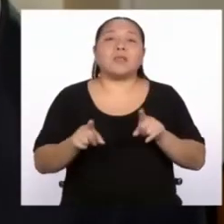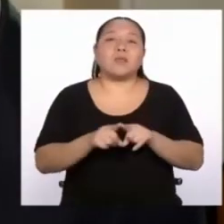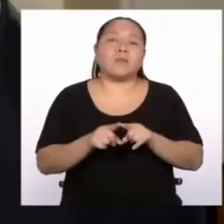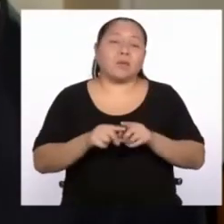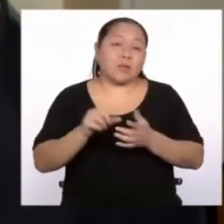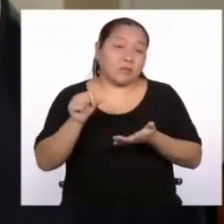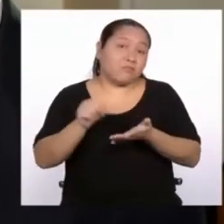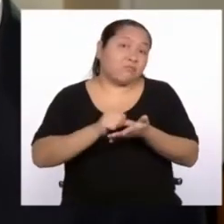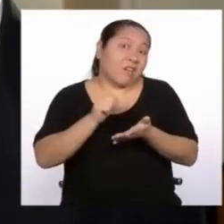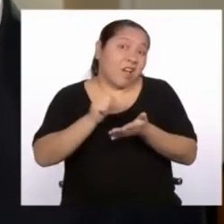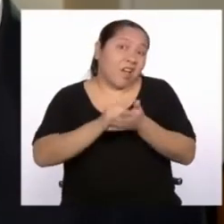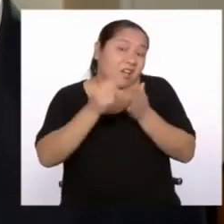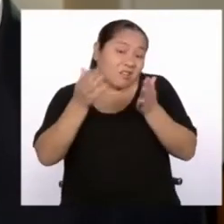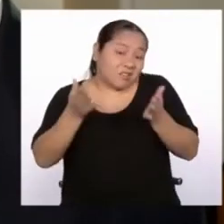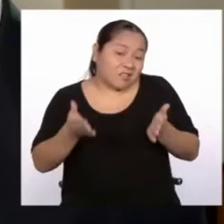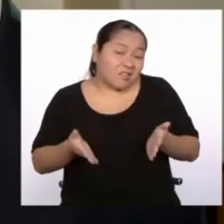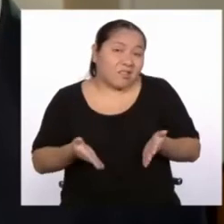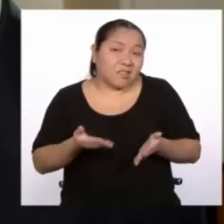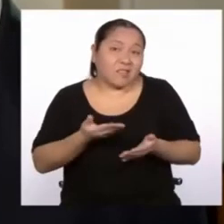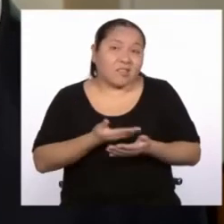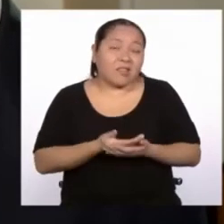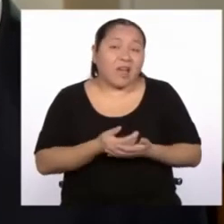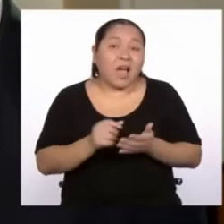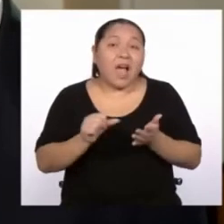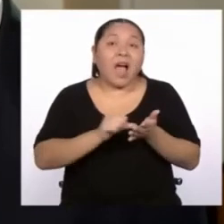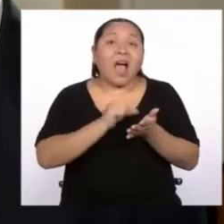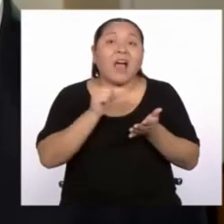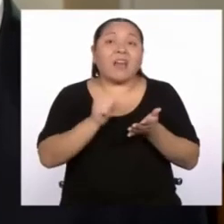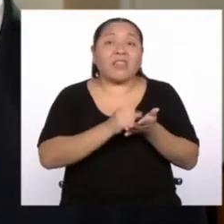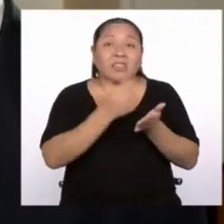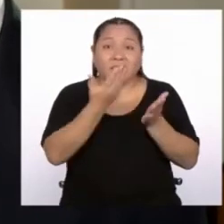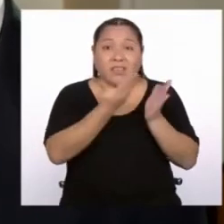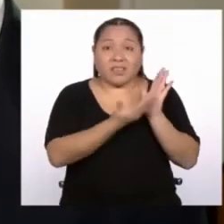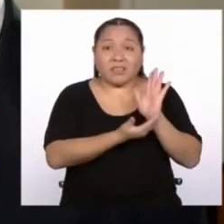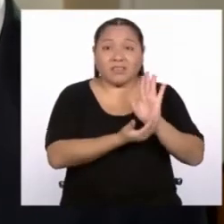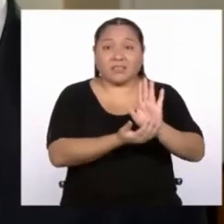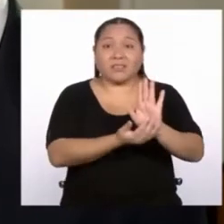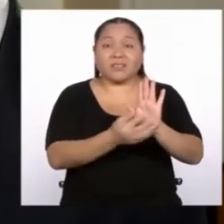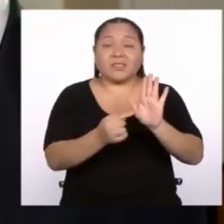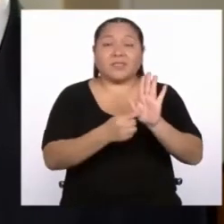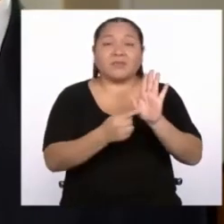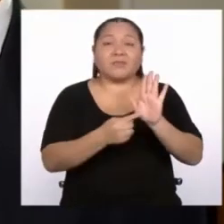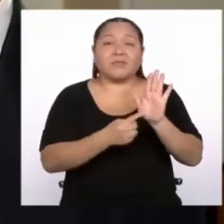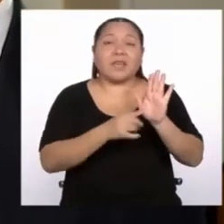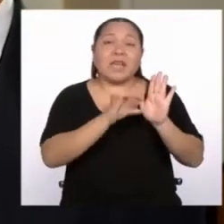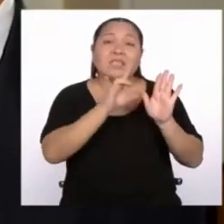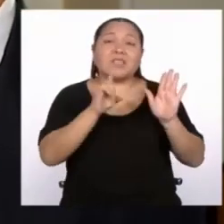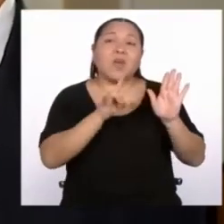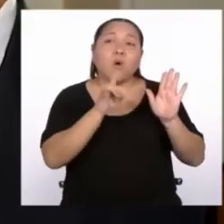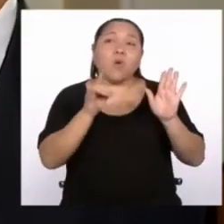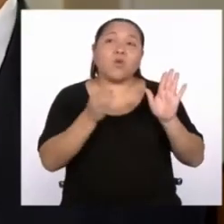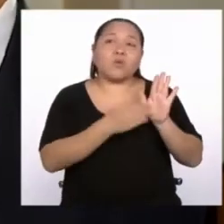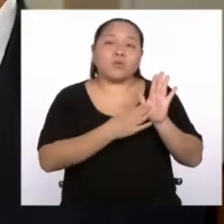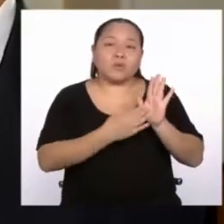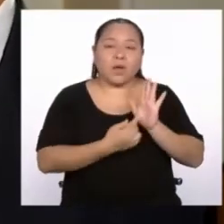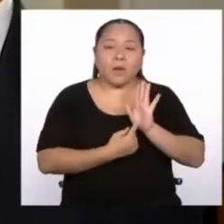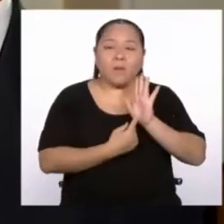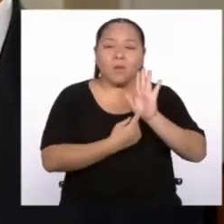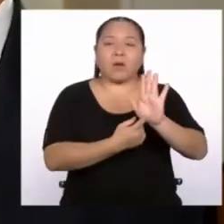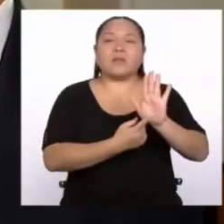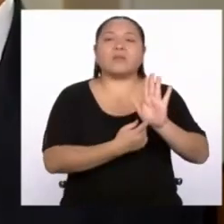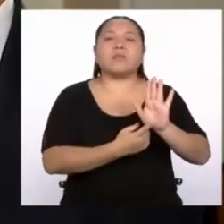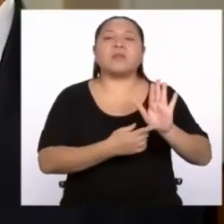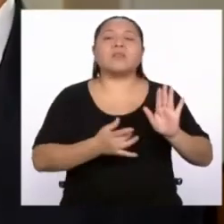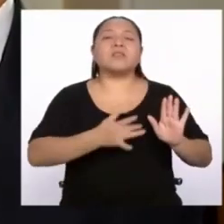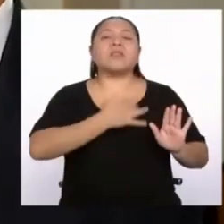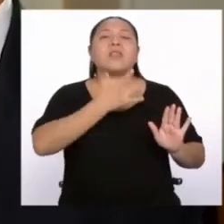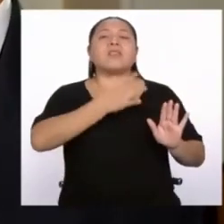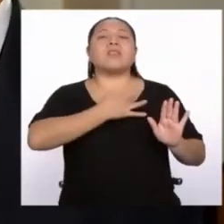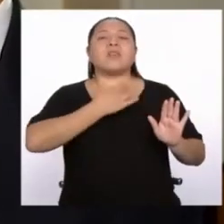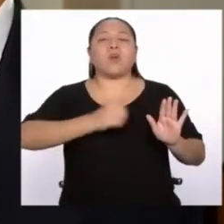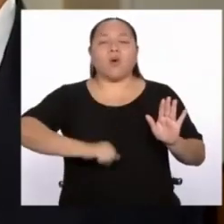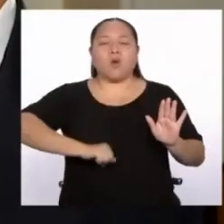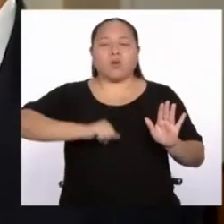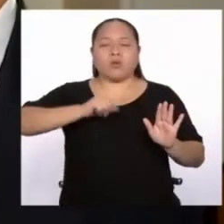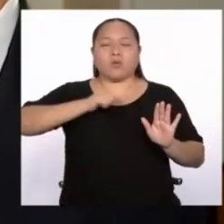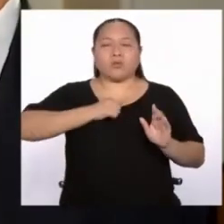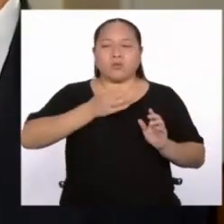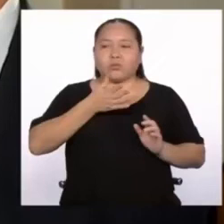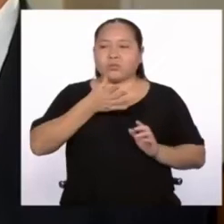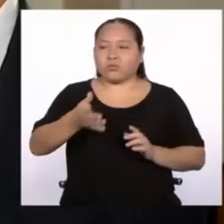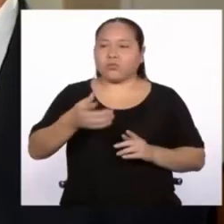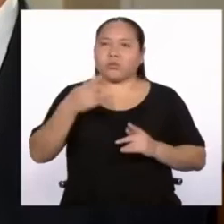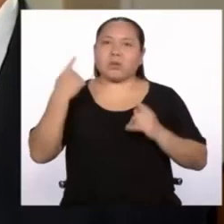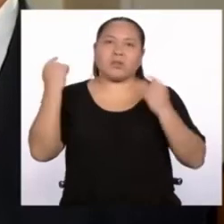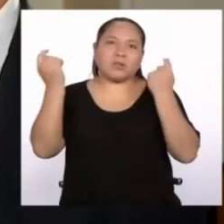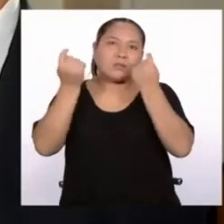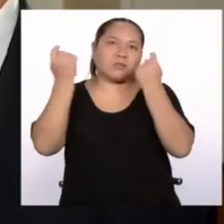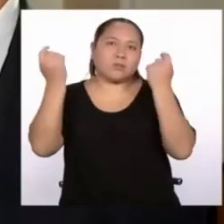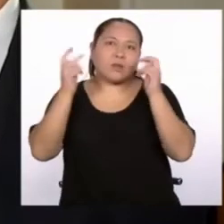artística per se, es una obra funcional que cumple una función, digamos, de exaltar el patriotismo, de estar en ceremonias específicas,